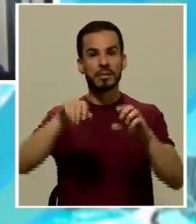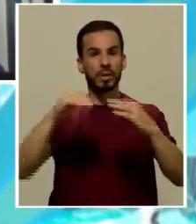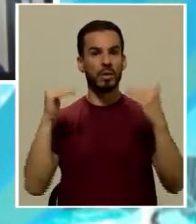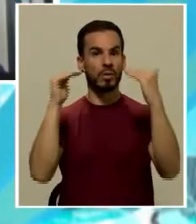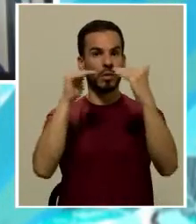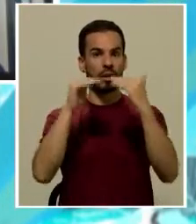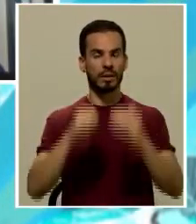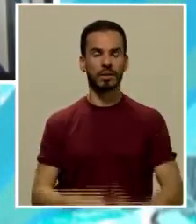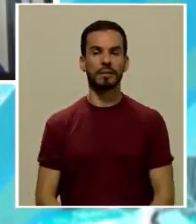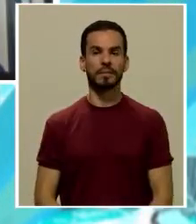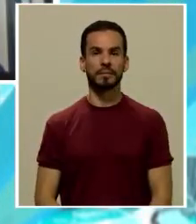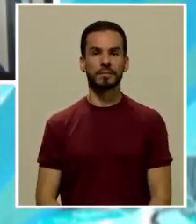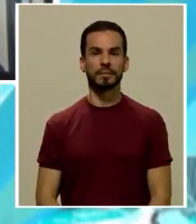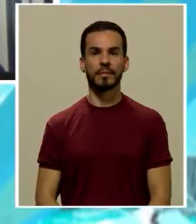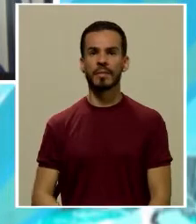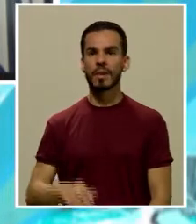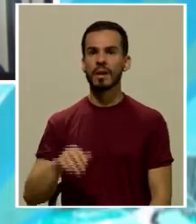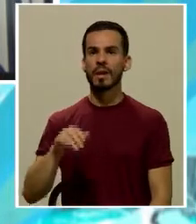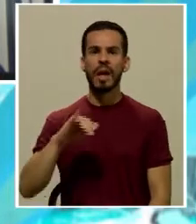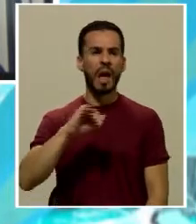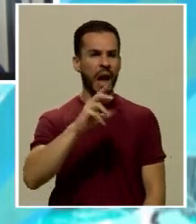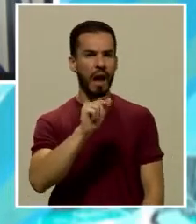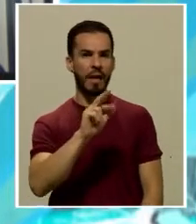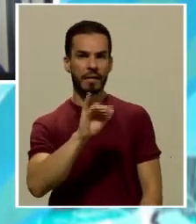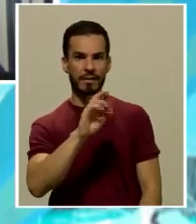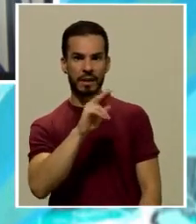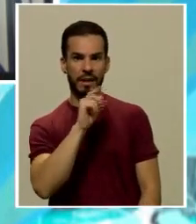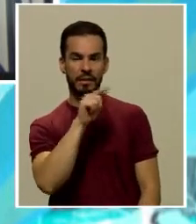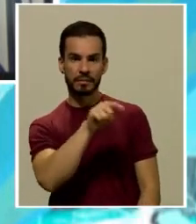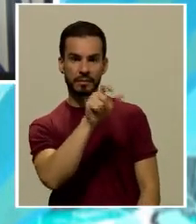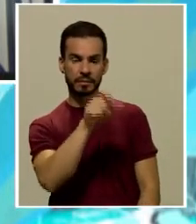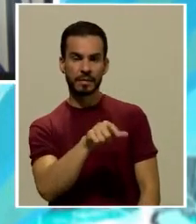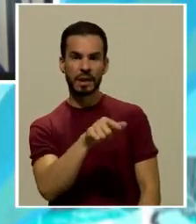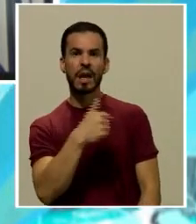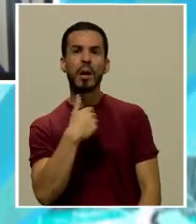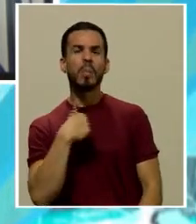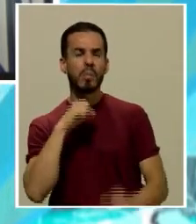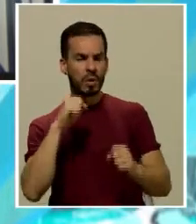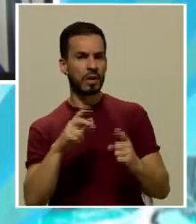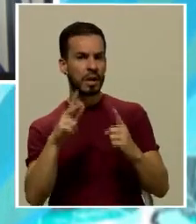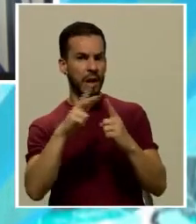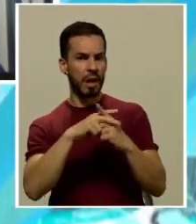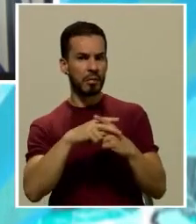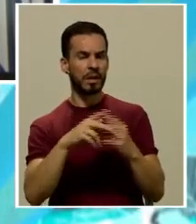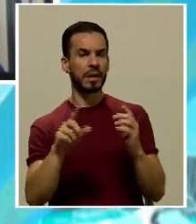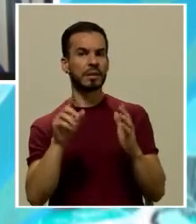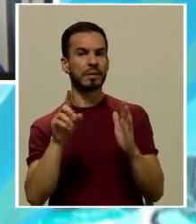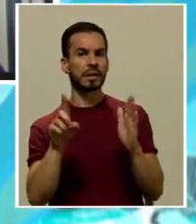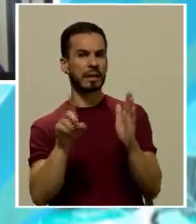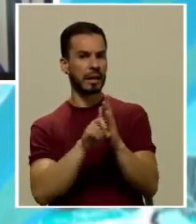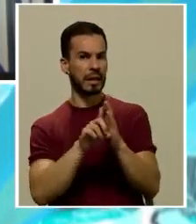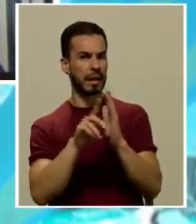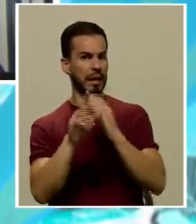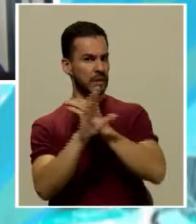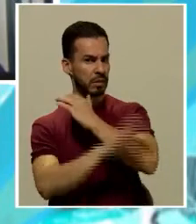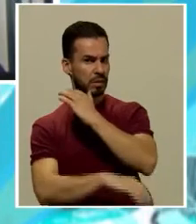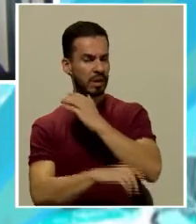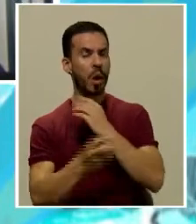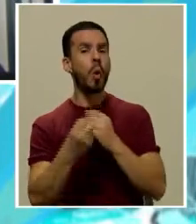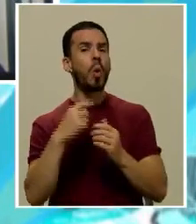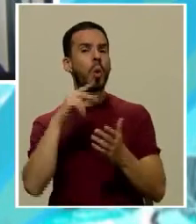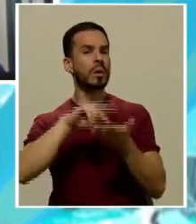desarrollando un poco el concepto podría aplicarse el derecho penal o la noción